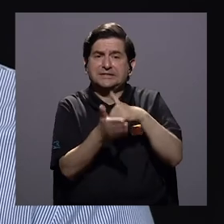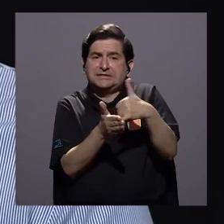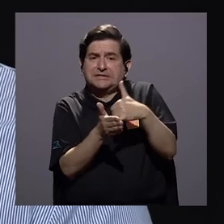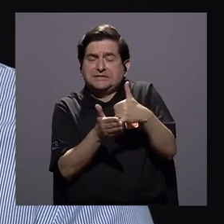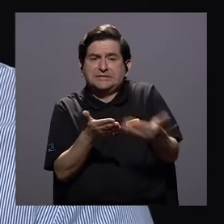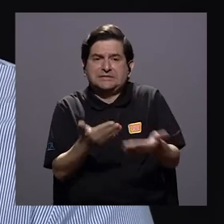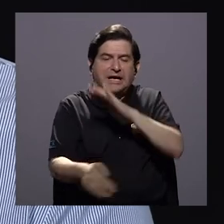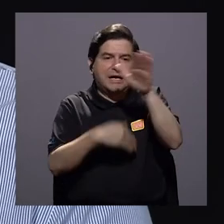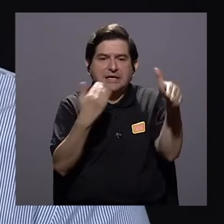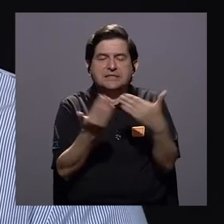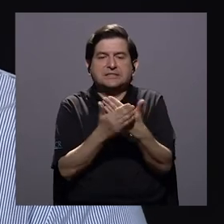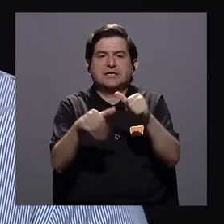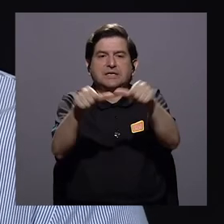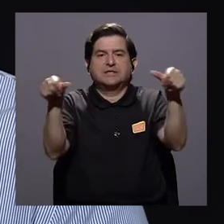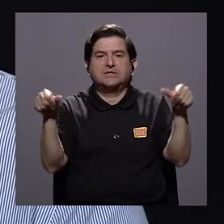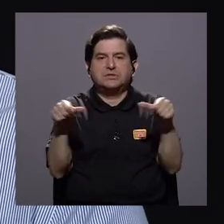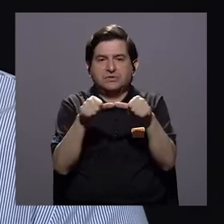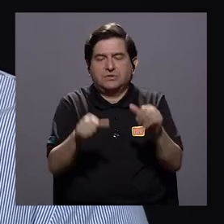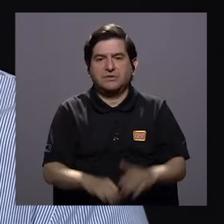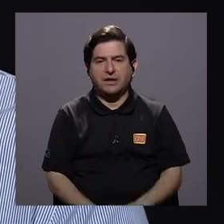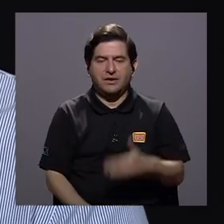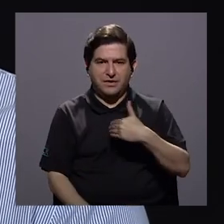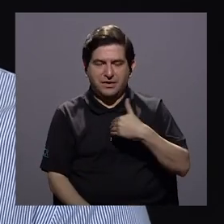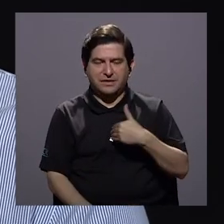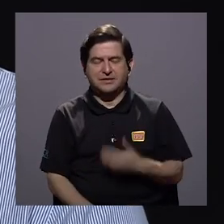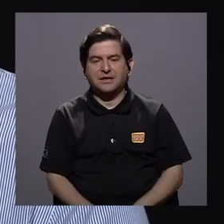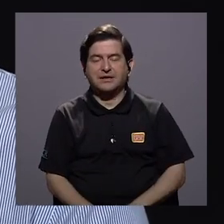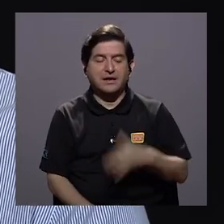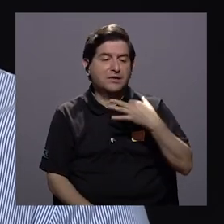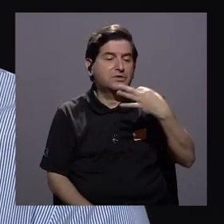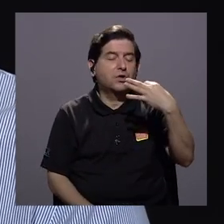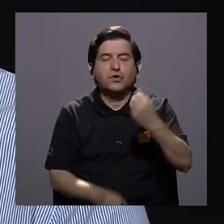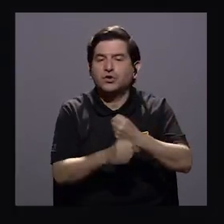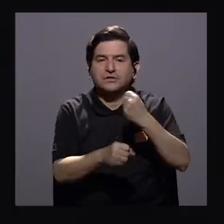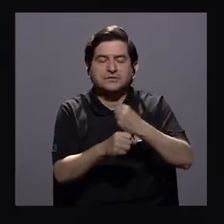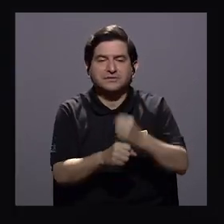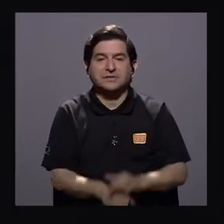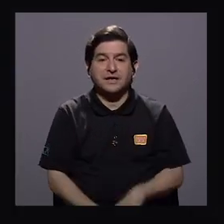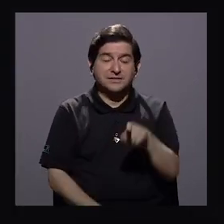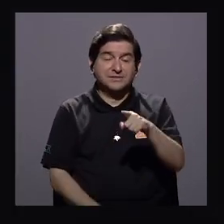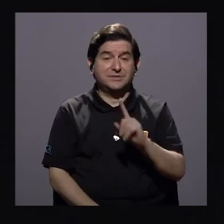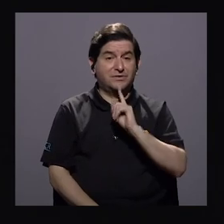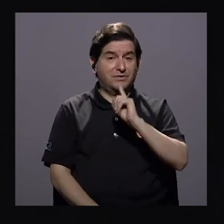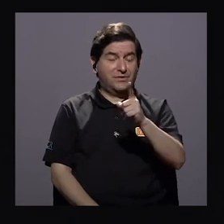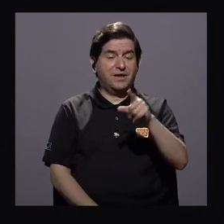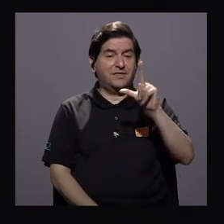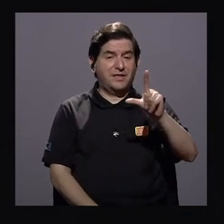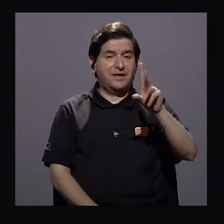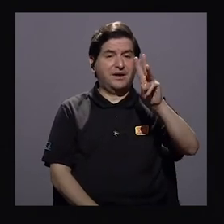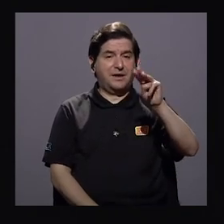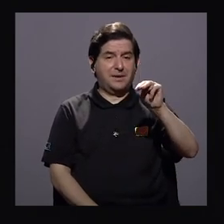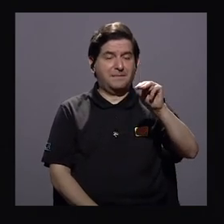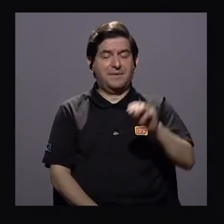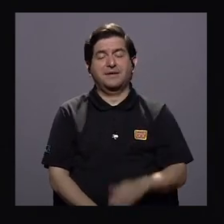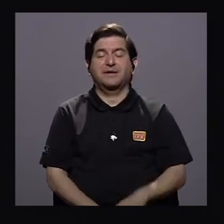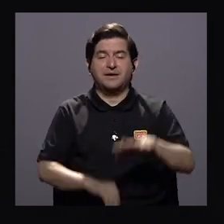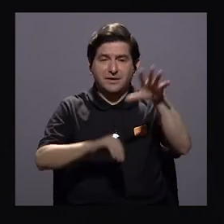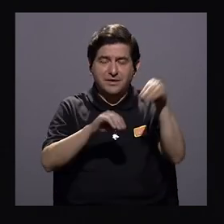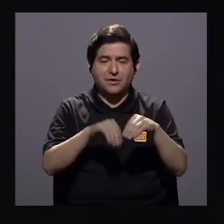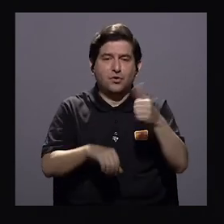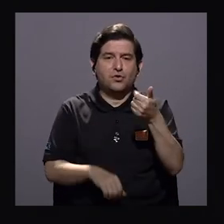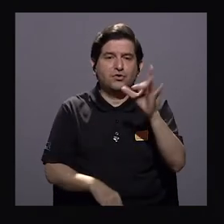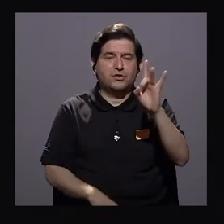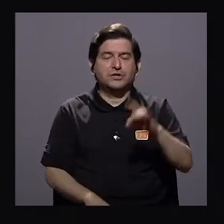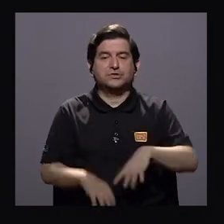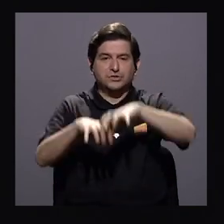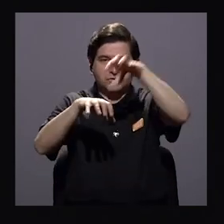vulnerable casi que en todos los frentes de donde se tiene que ganar la vida diariamente me quedo con esas palabras de don Leonardo que se suman a